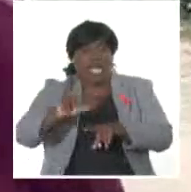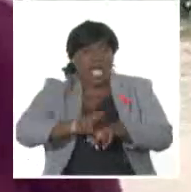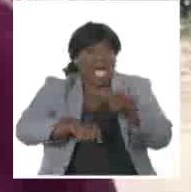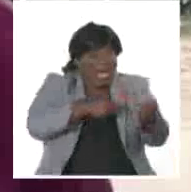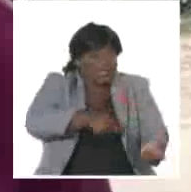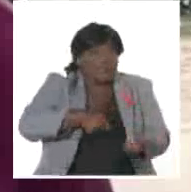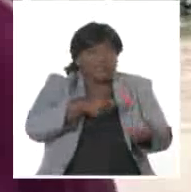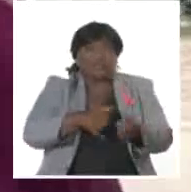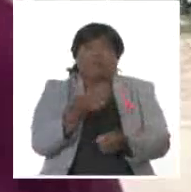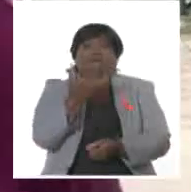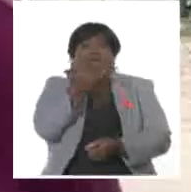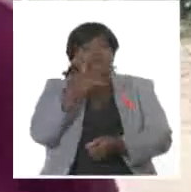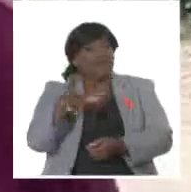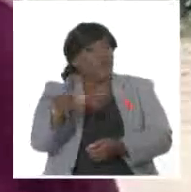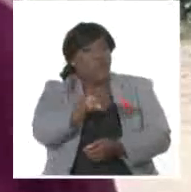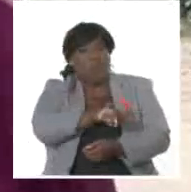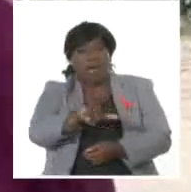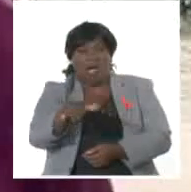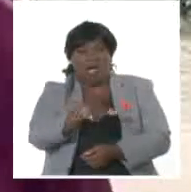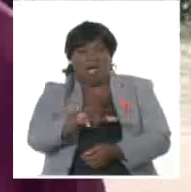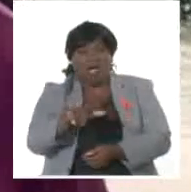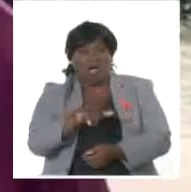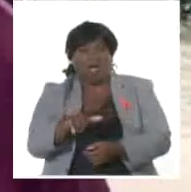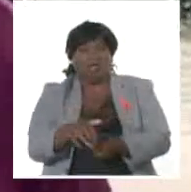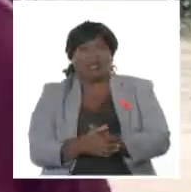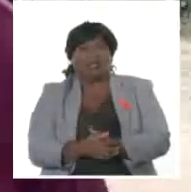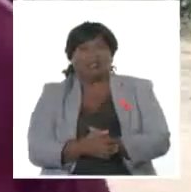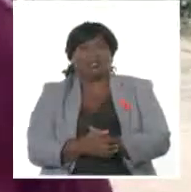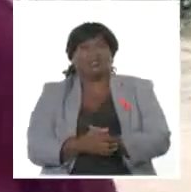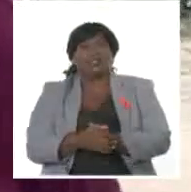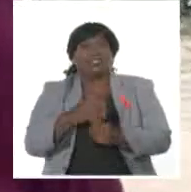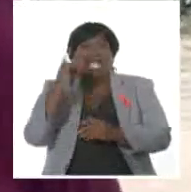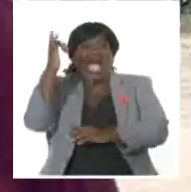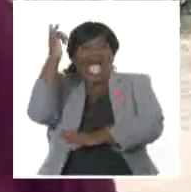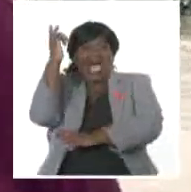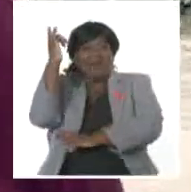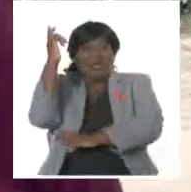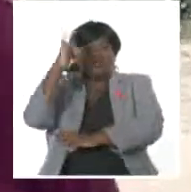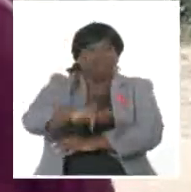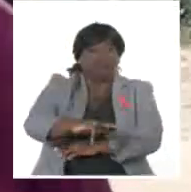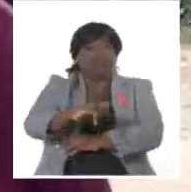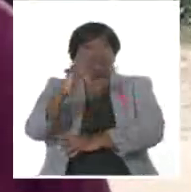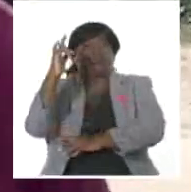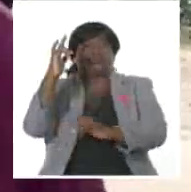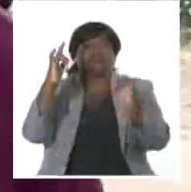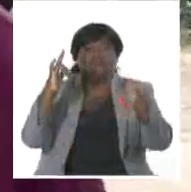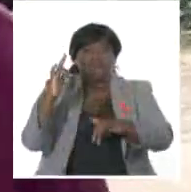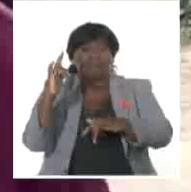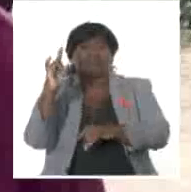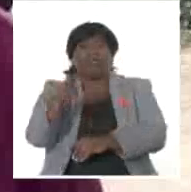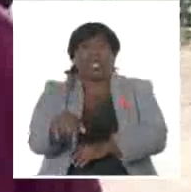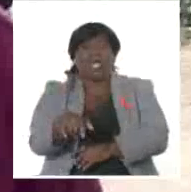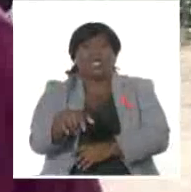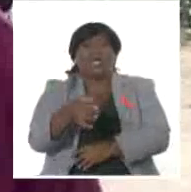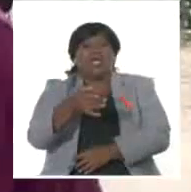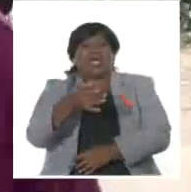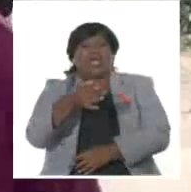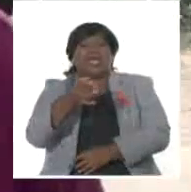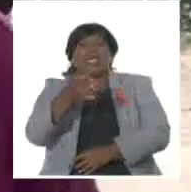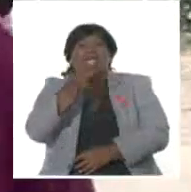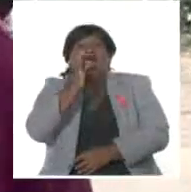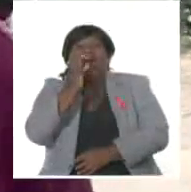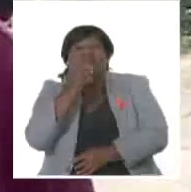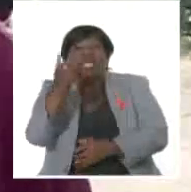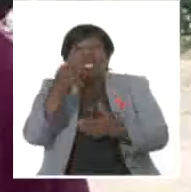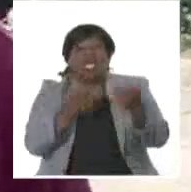importantes daños a partir de la caída de los árboles, donde el café mayoritariamente nosotros tenemos una